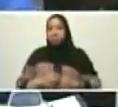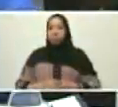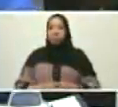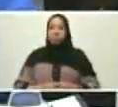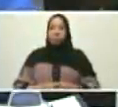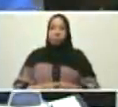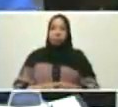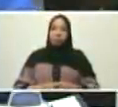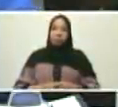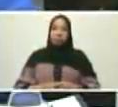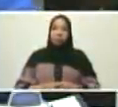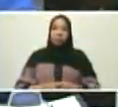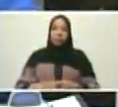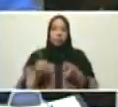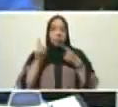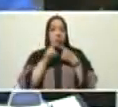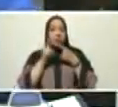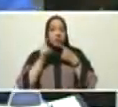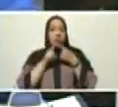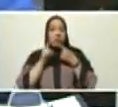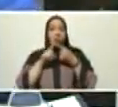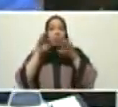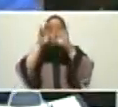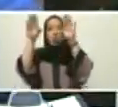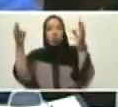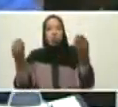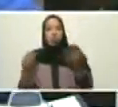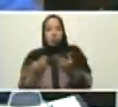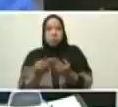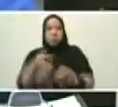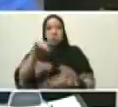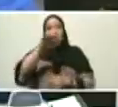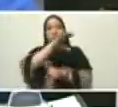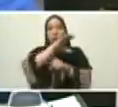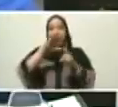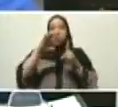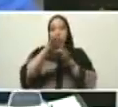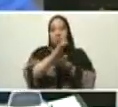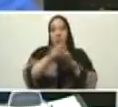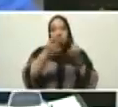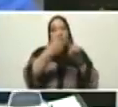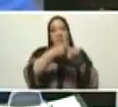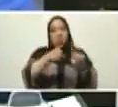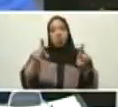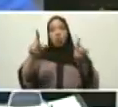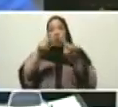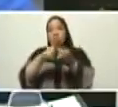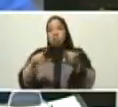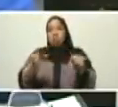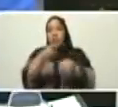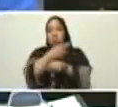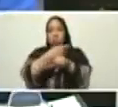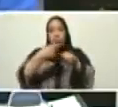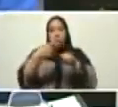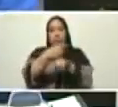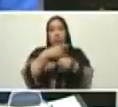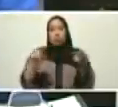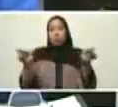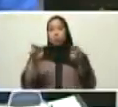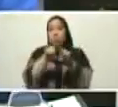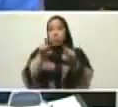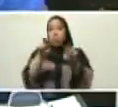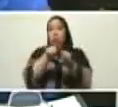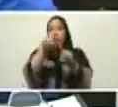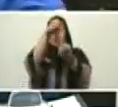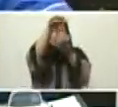La opción de un mundo unipolar dirigido, mandado y gobernado por los intereses del imperio